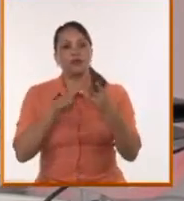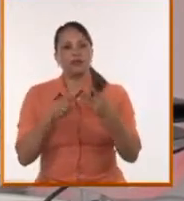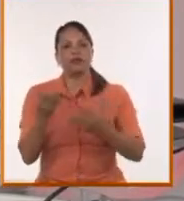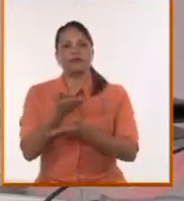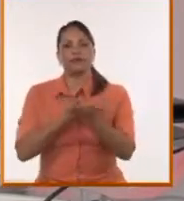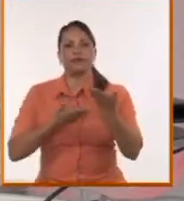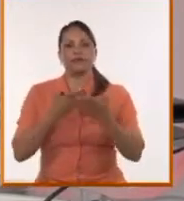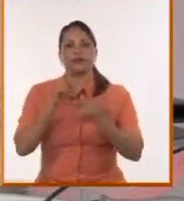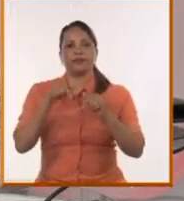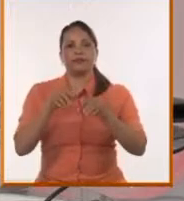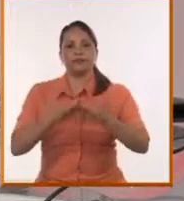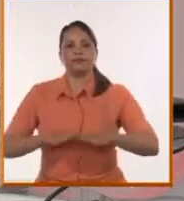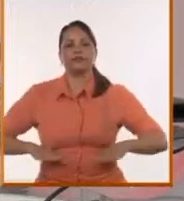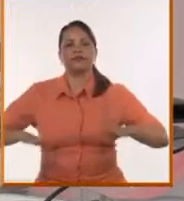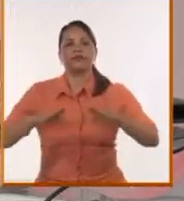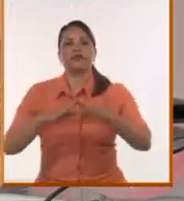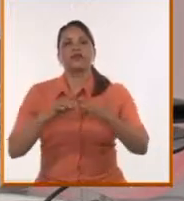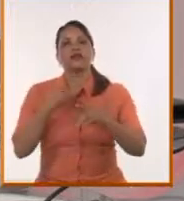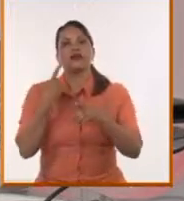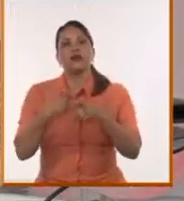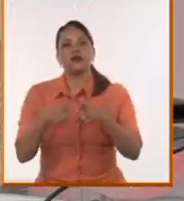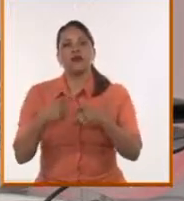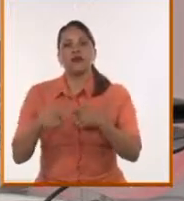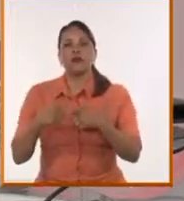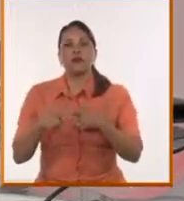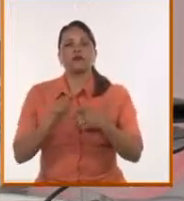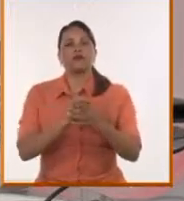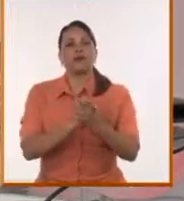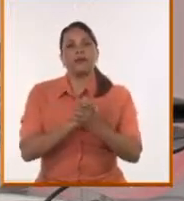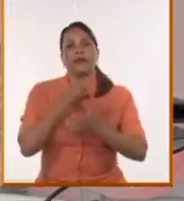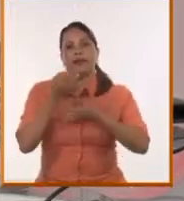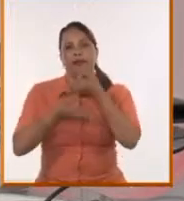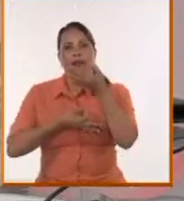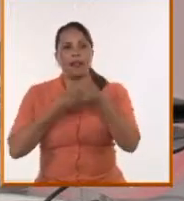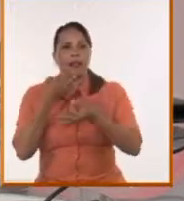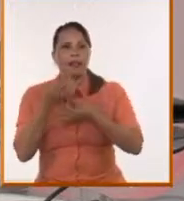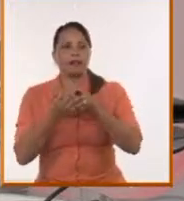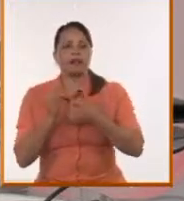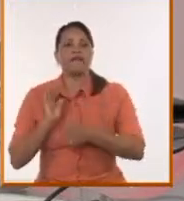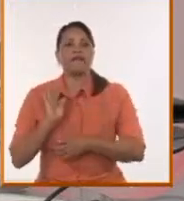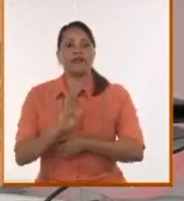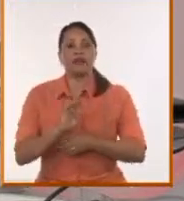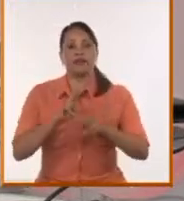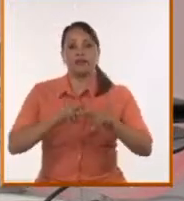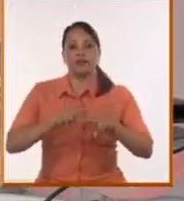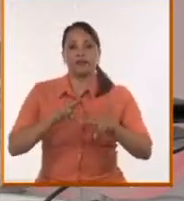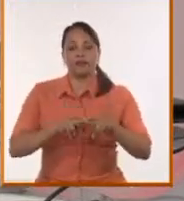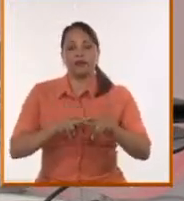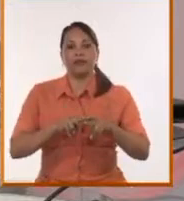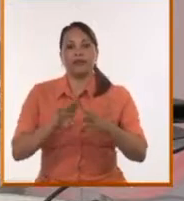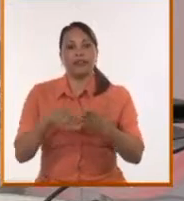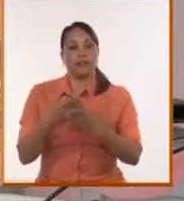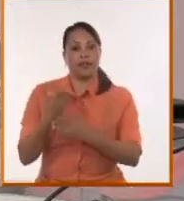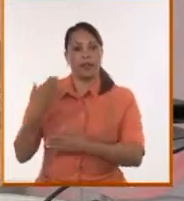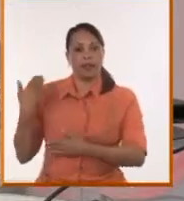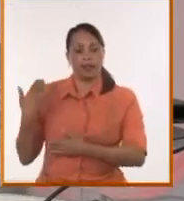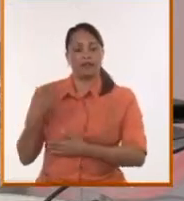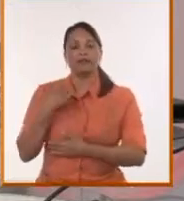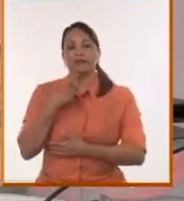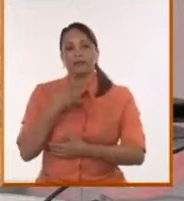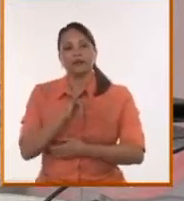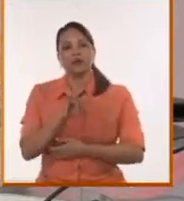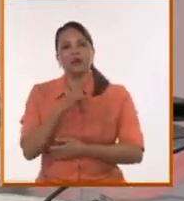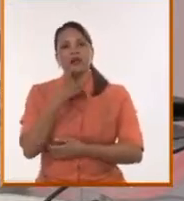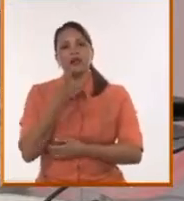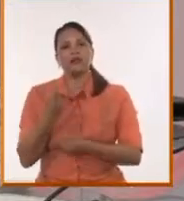redonda de hoy. También tendremos impresiones de otros amigos que han estado por La Habana en estos días. Y por supuesto,